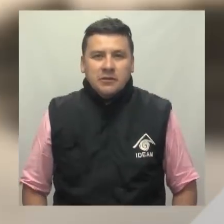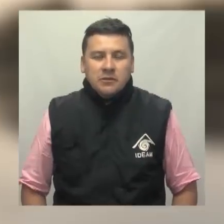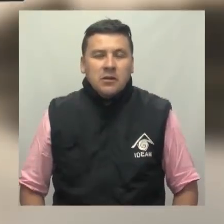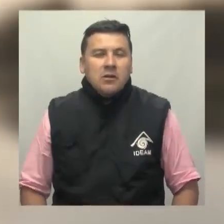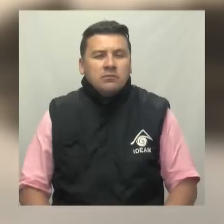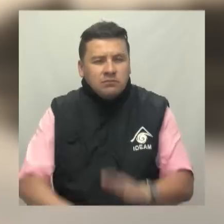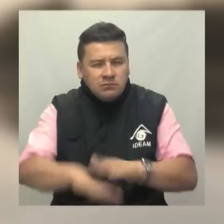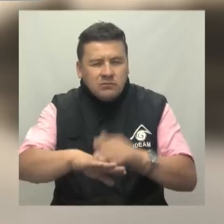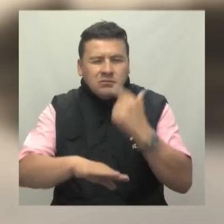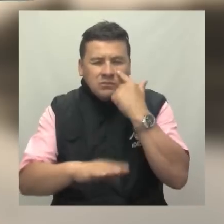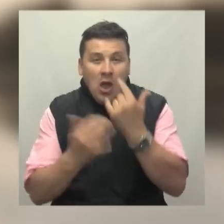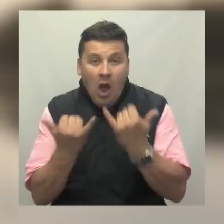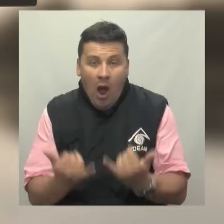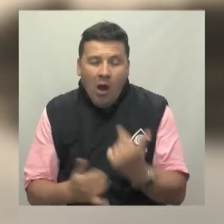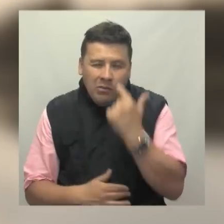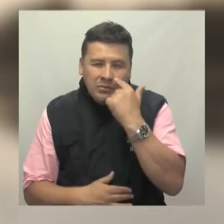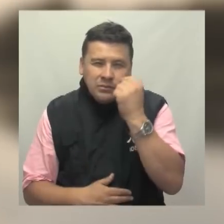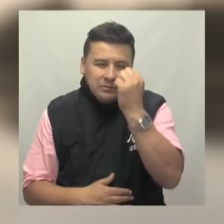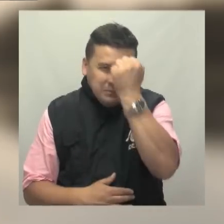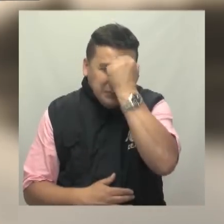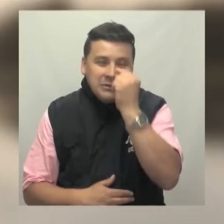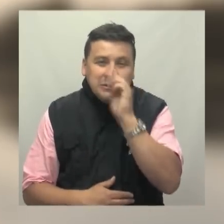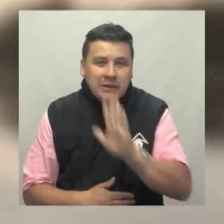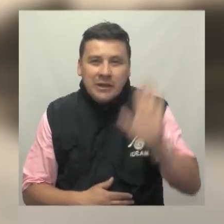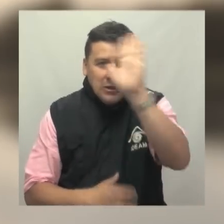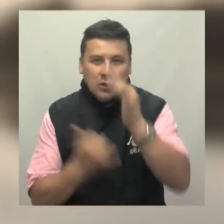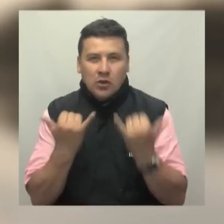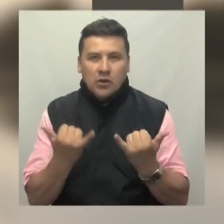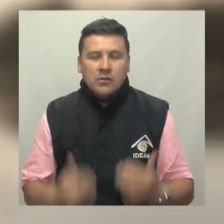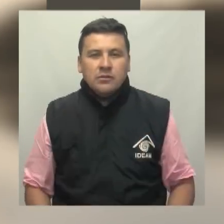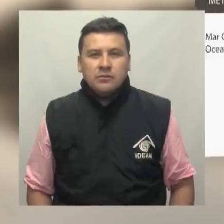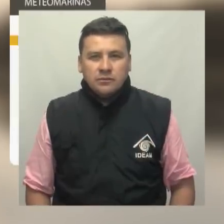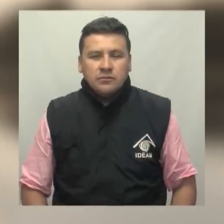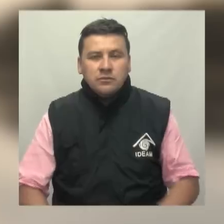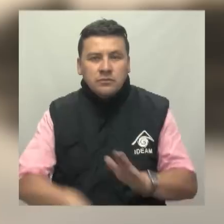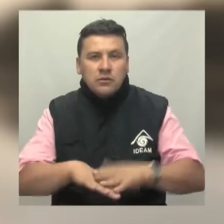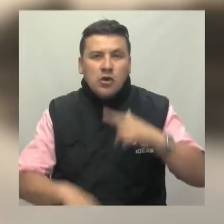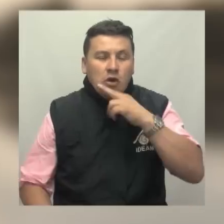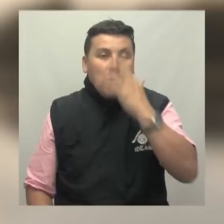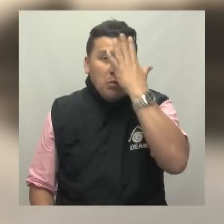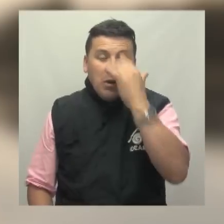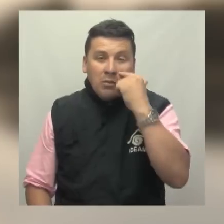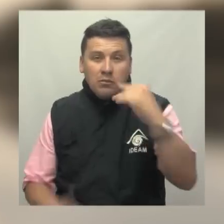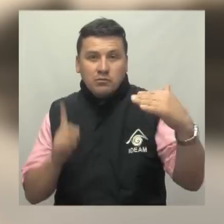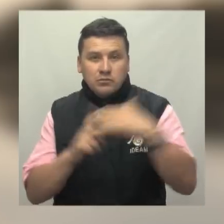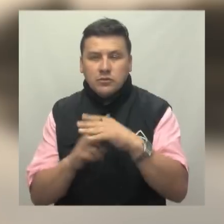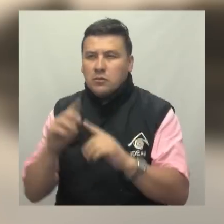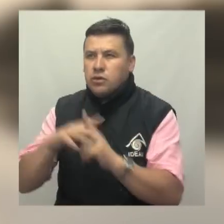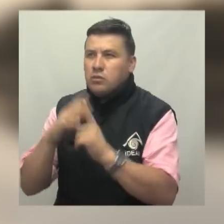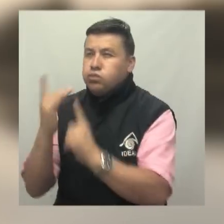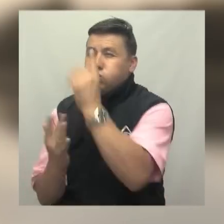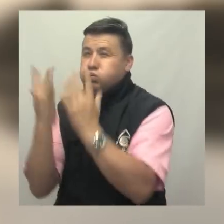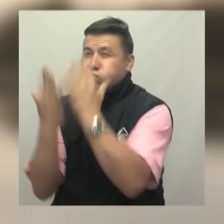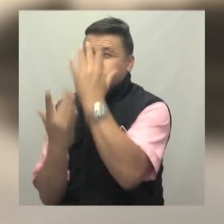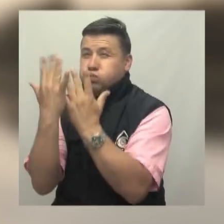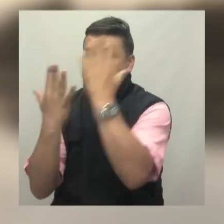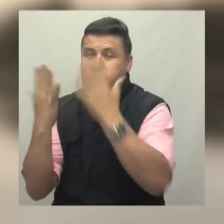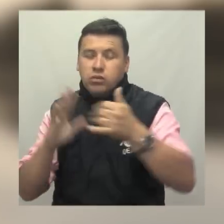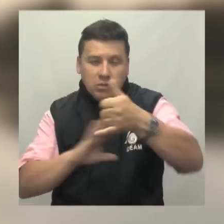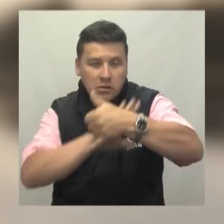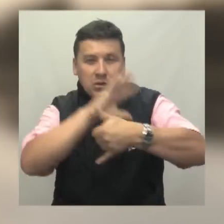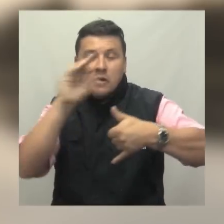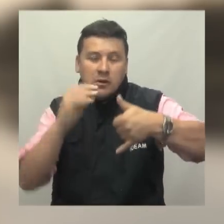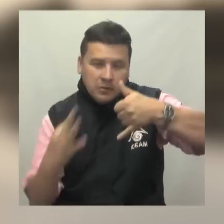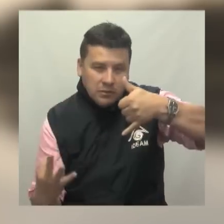Ahora, mucha atención a las principales alertas para hoy a nivel nacional. Alerta roja por alta amenaza de incendios en algunas zonas del